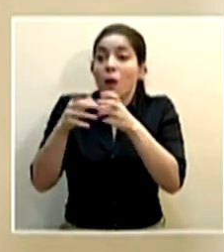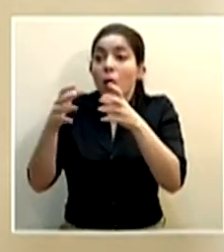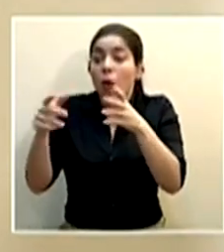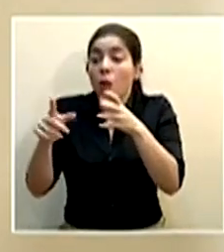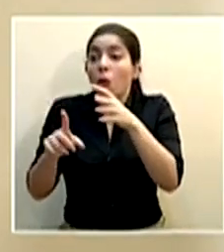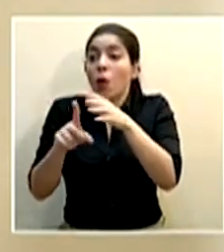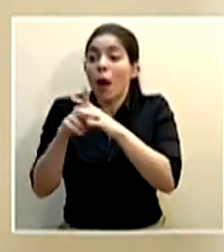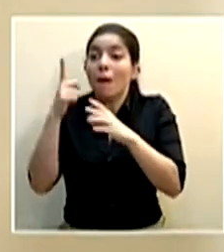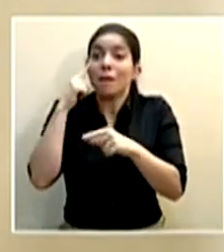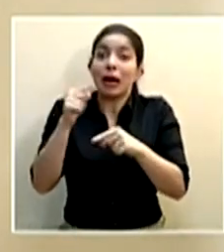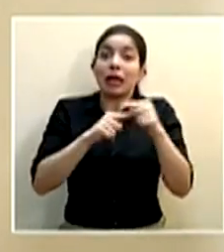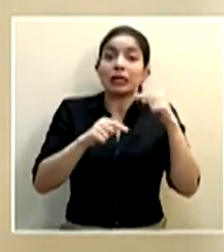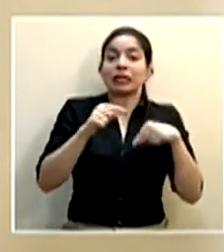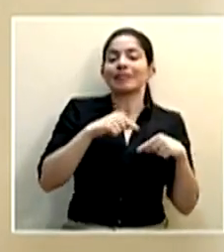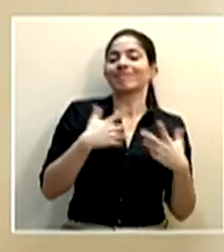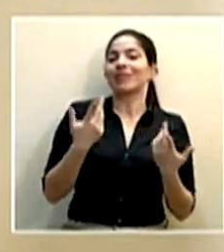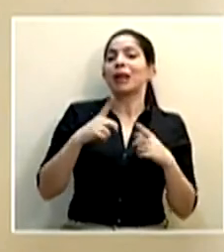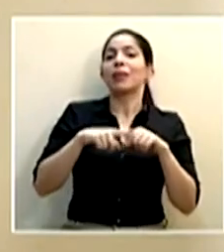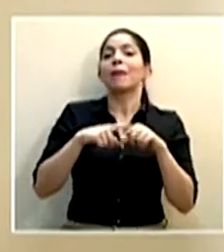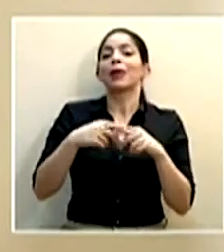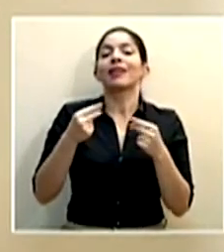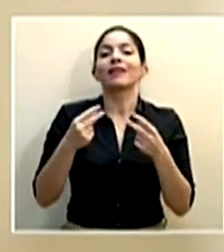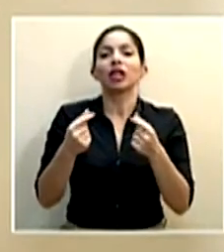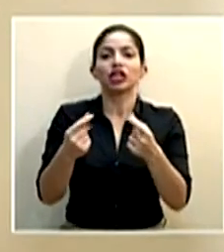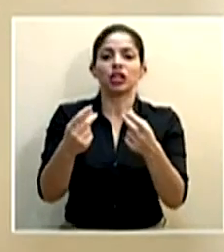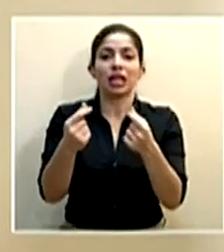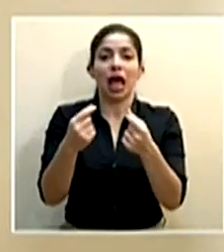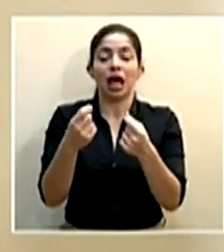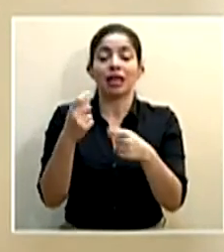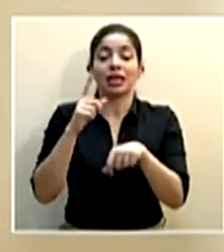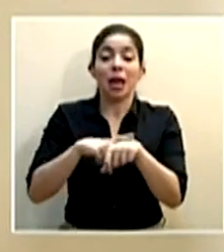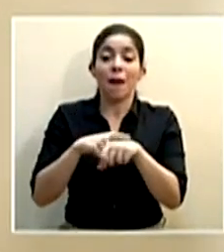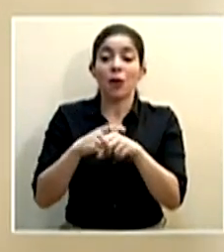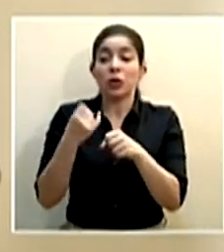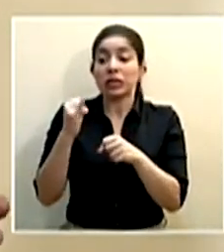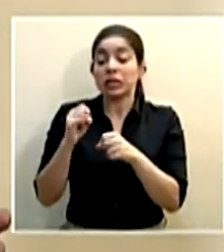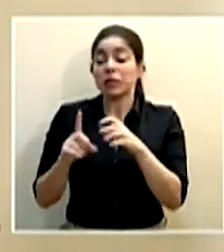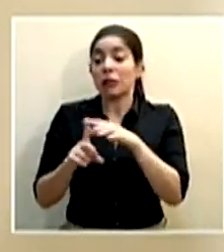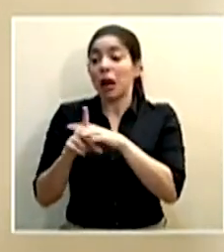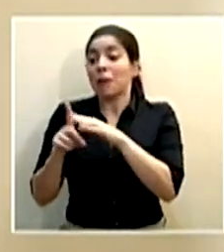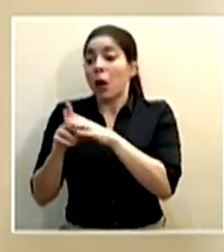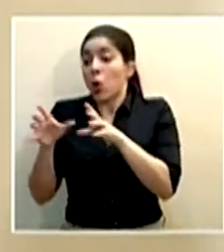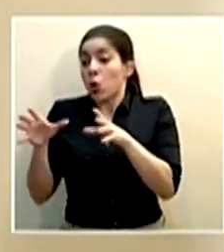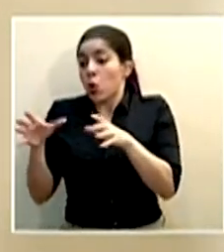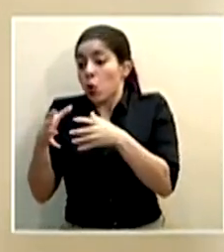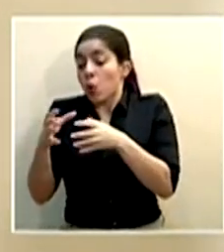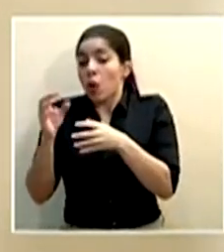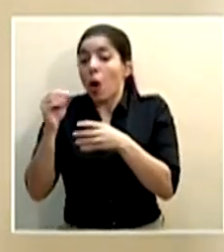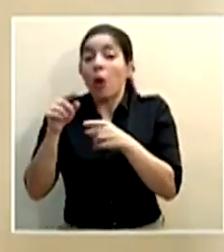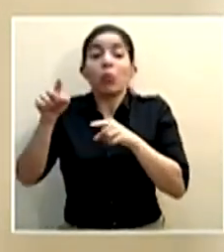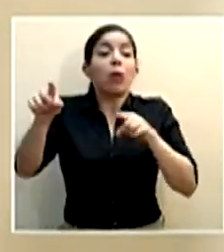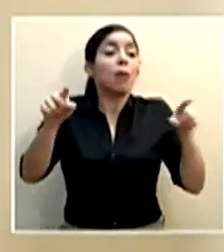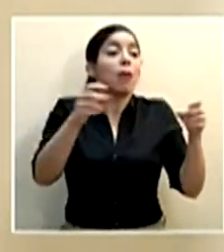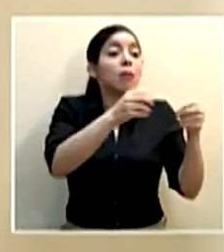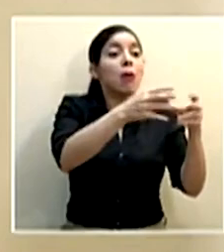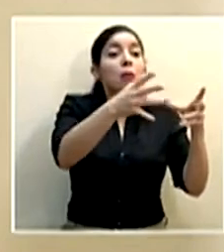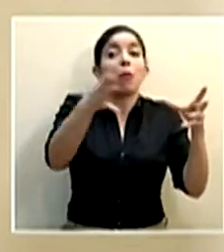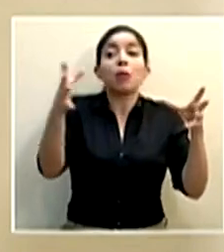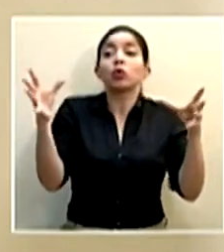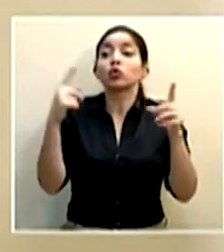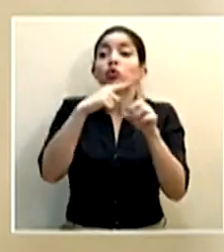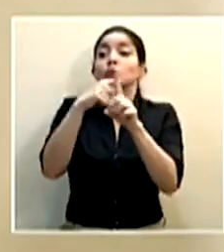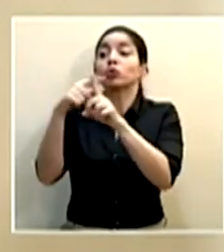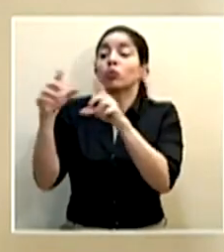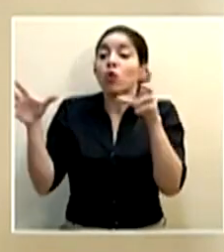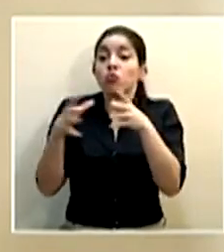atrás, eso va a depender mucho de la velocidad con que se presenten esos casos, si son casos que están conglomerados o si son dispersos, si tenemos, por ejemplo,